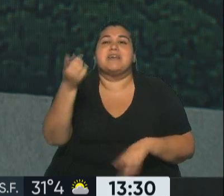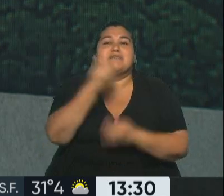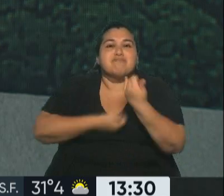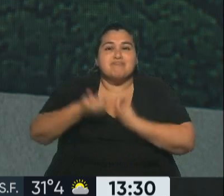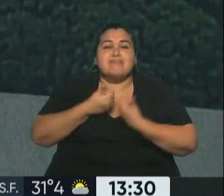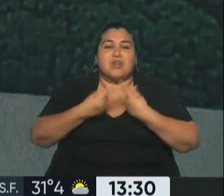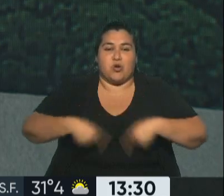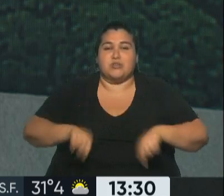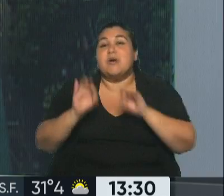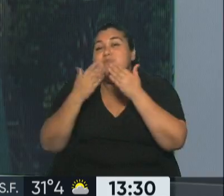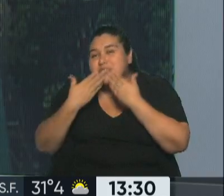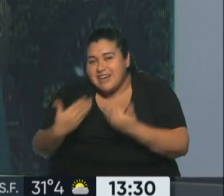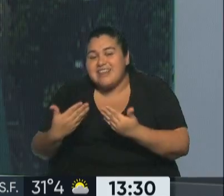a usted. Gracias, doctor. Muy amable. Gracias.